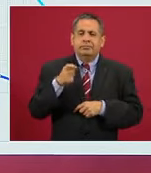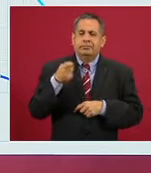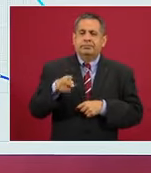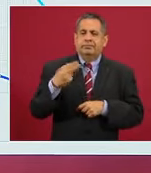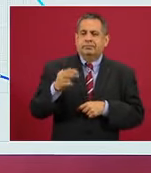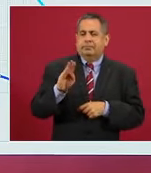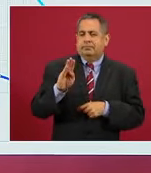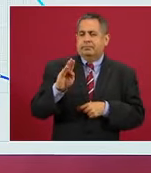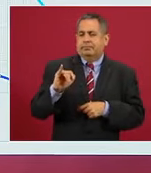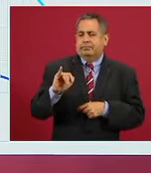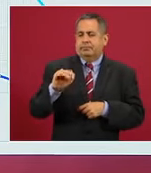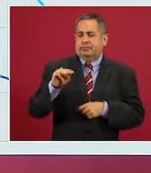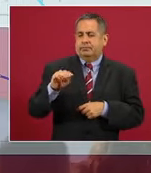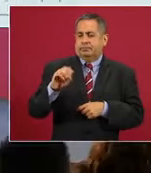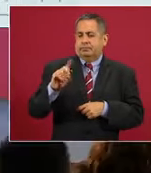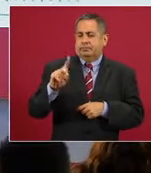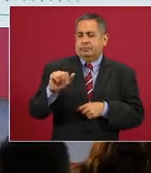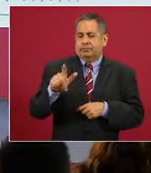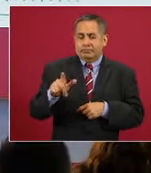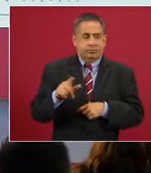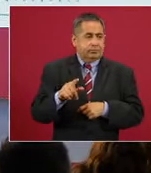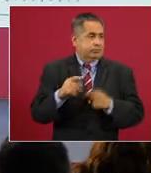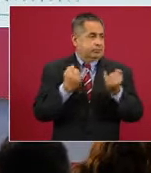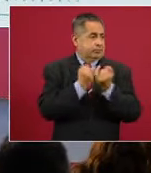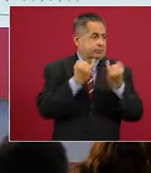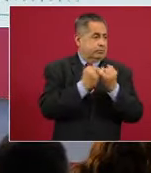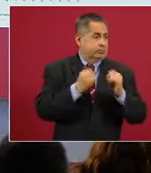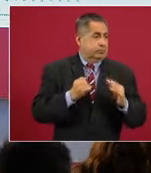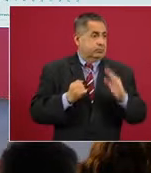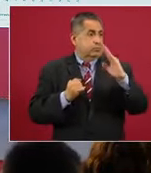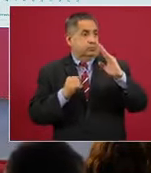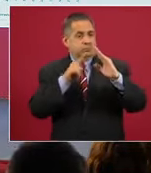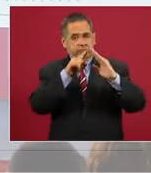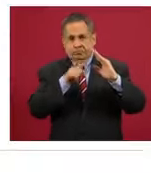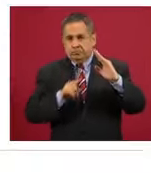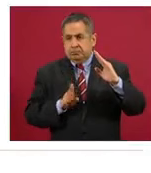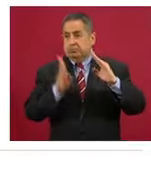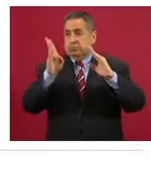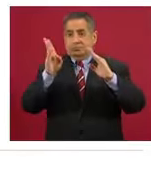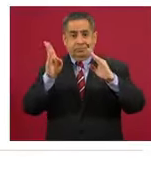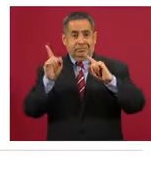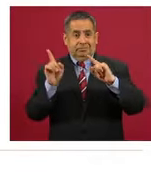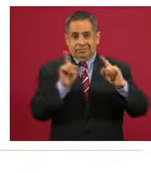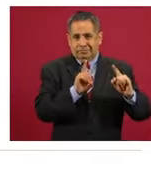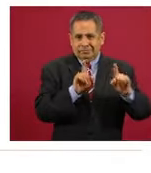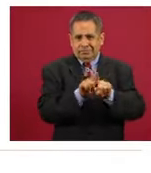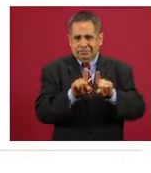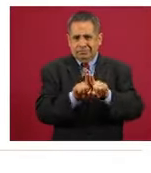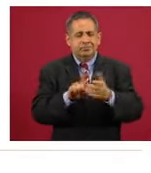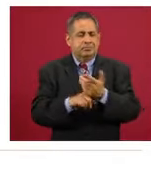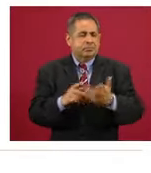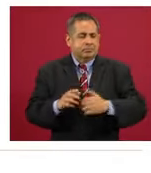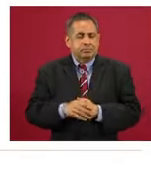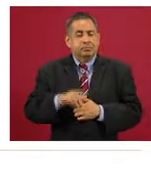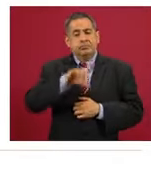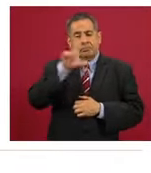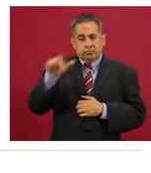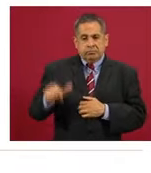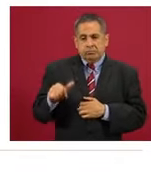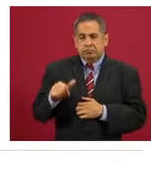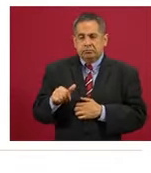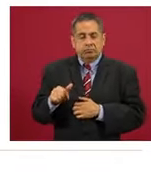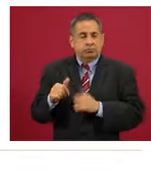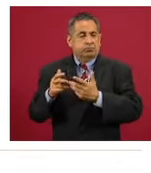lo que quiere decir es que hubo un periodo importante de control que después fue seguido de desconfinamiento